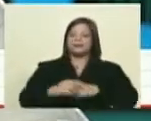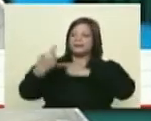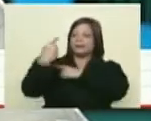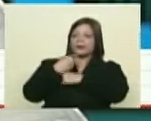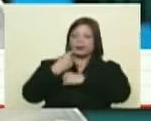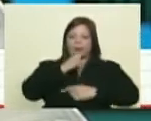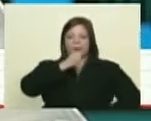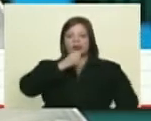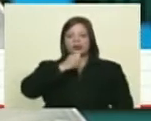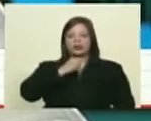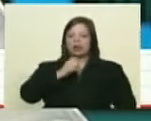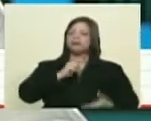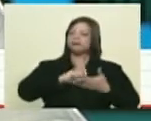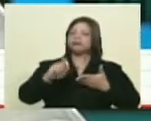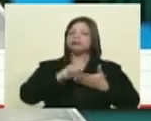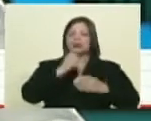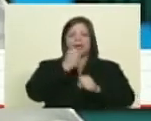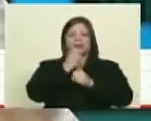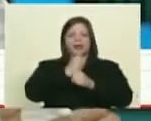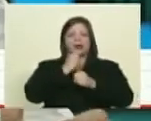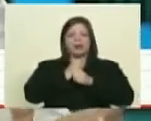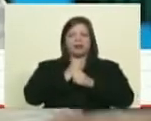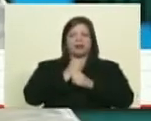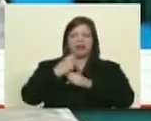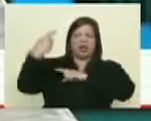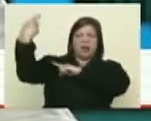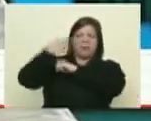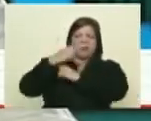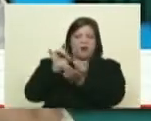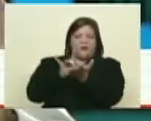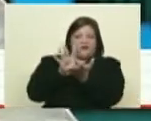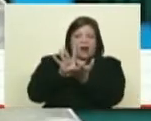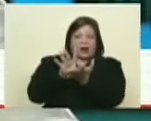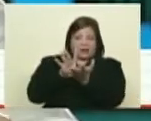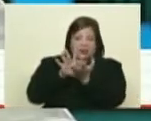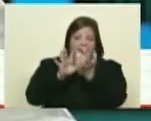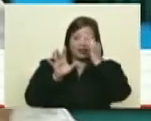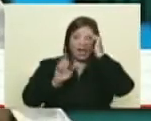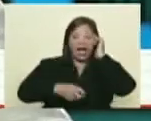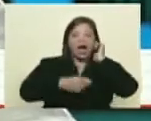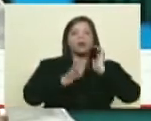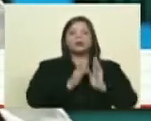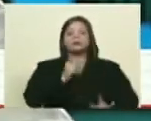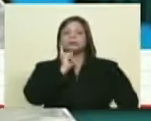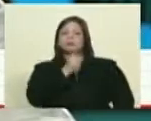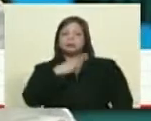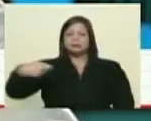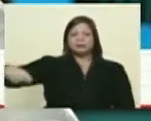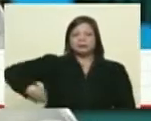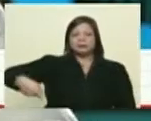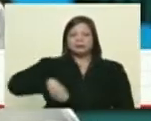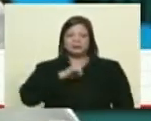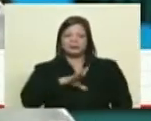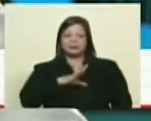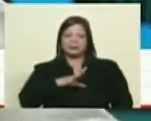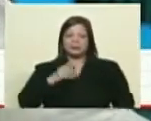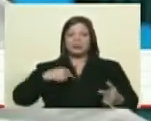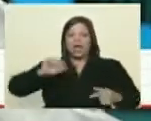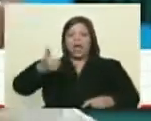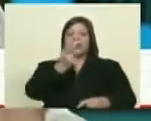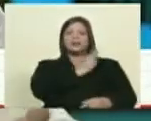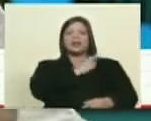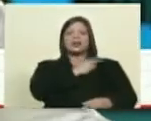como periodista a la hora de hacer tu trabajo que no te van a echar si no necesariamente compartes la línea editorial de tu director